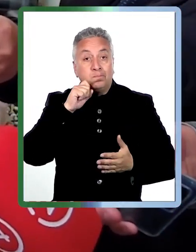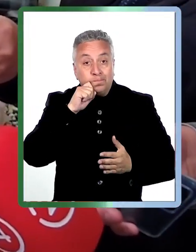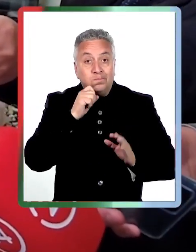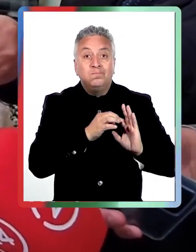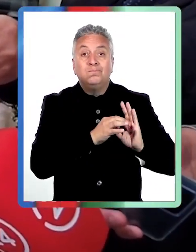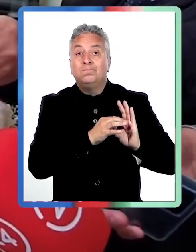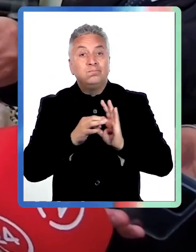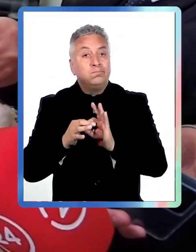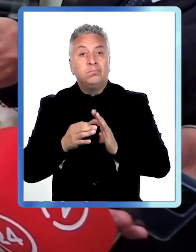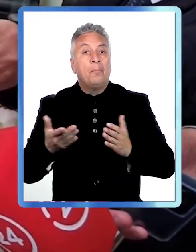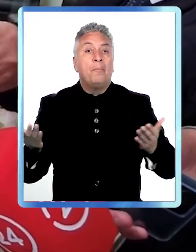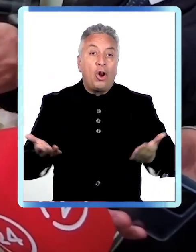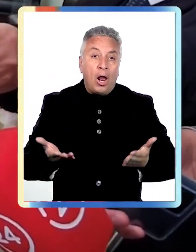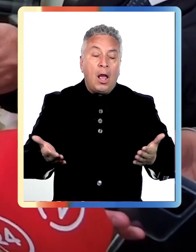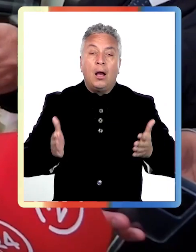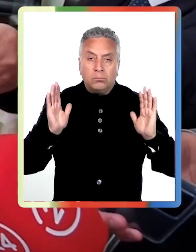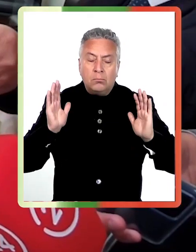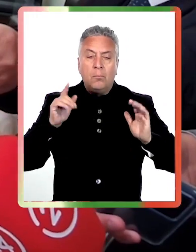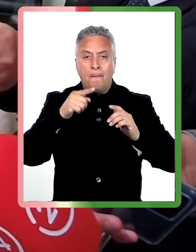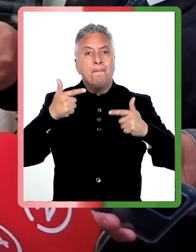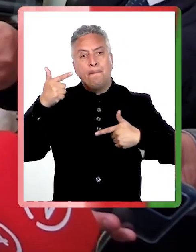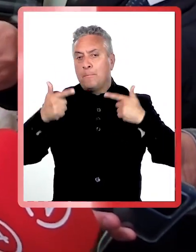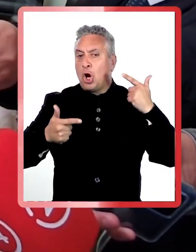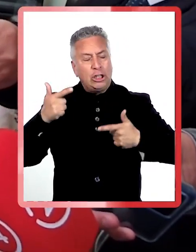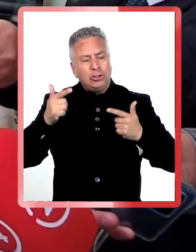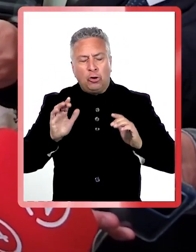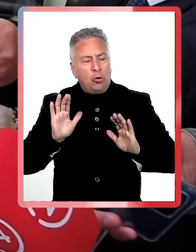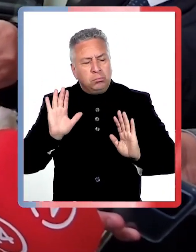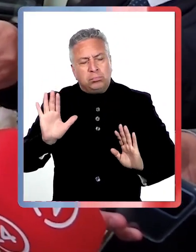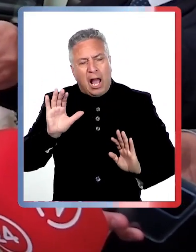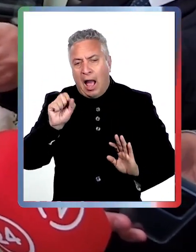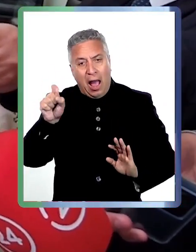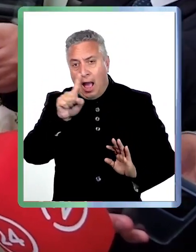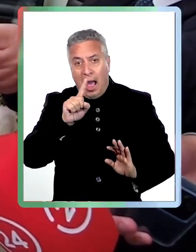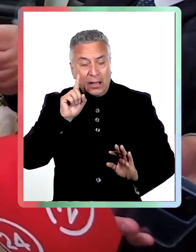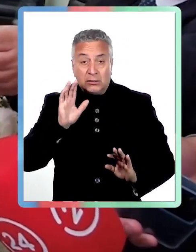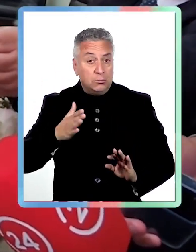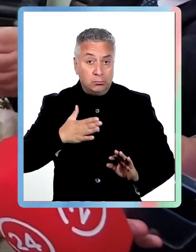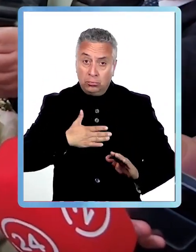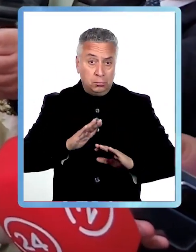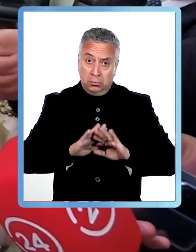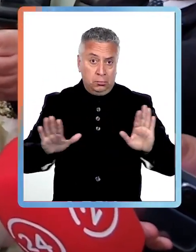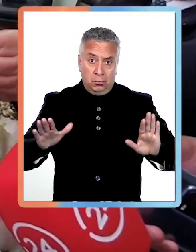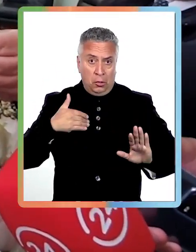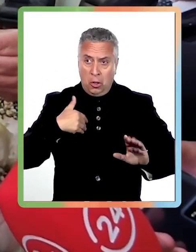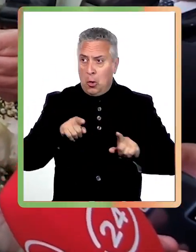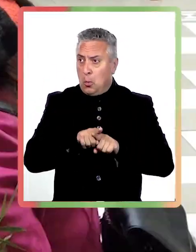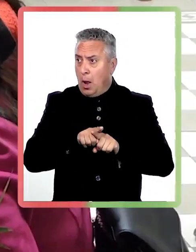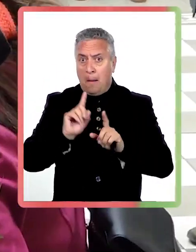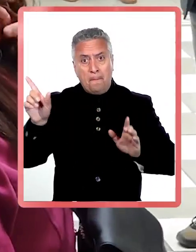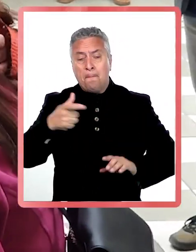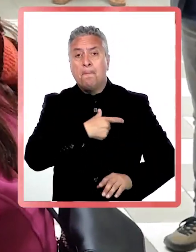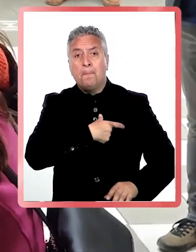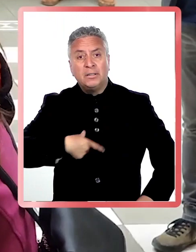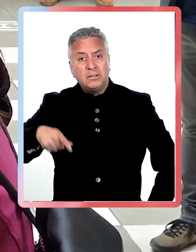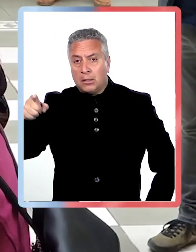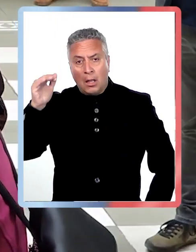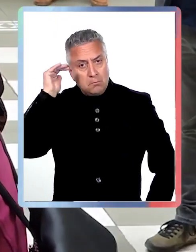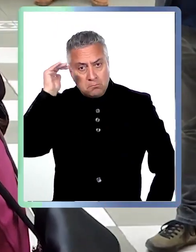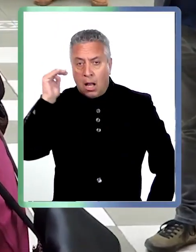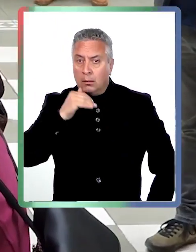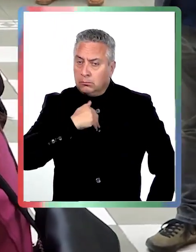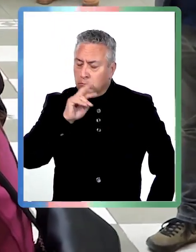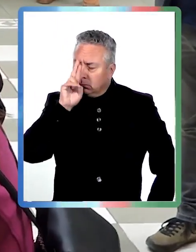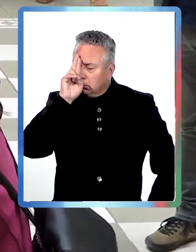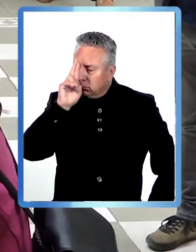que ver con ajustes políticos que son propios y que lo creo yo, no soy nadie para cuestionar la decisión del presidente de la República. La